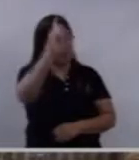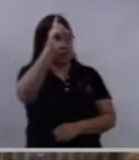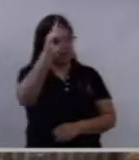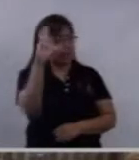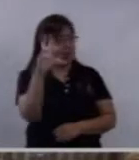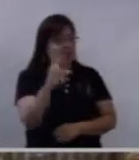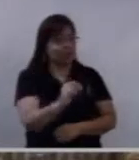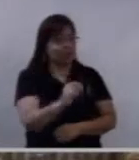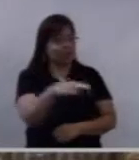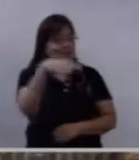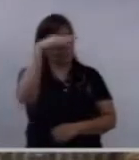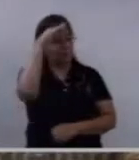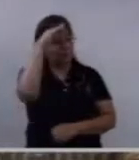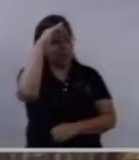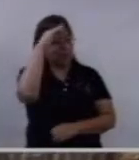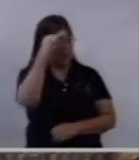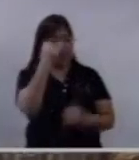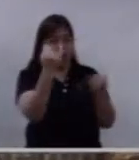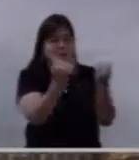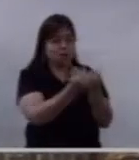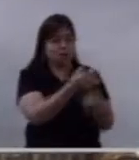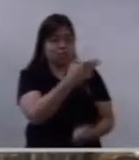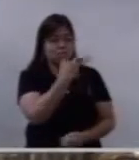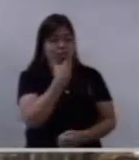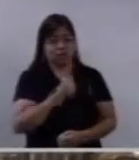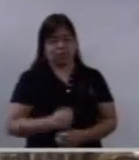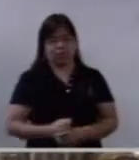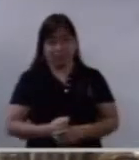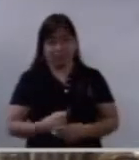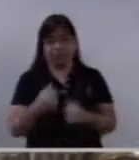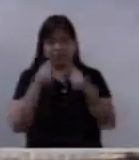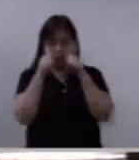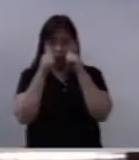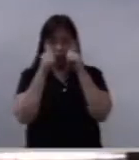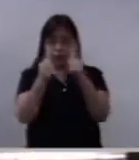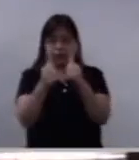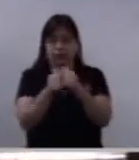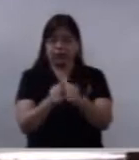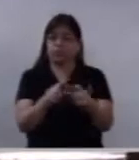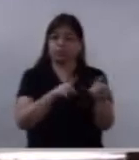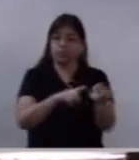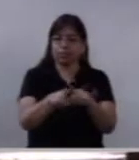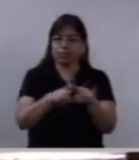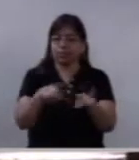sino de los hombres. Fíjense bien, hermanos,